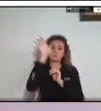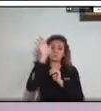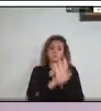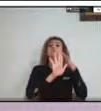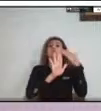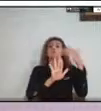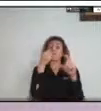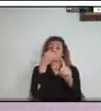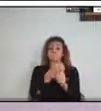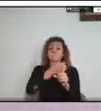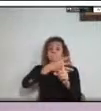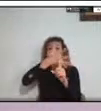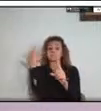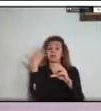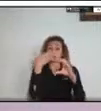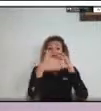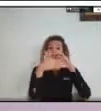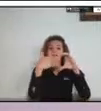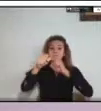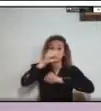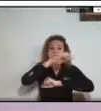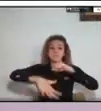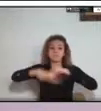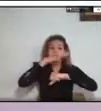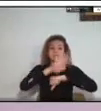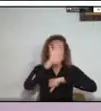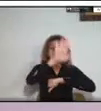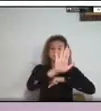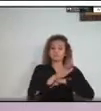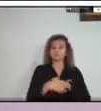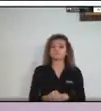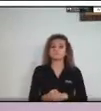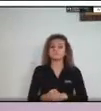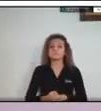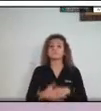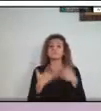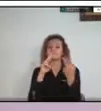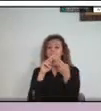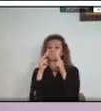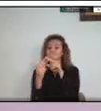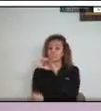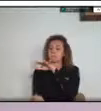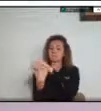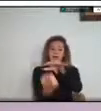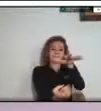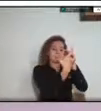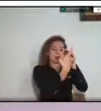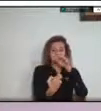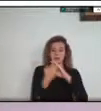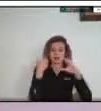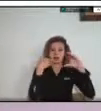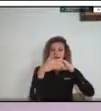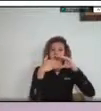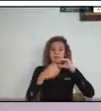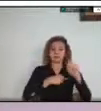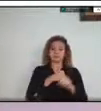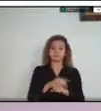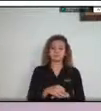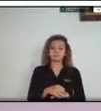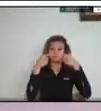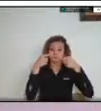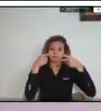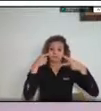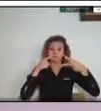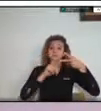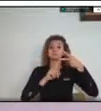estratégicos de la región y su relación con eventos de variabilidad climática. Conocimos también sobre la red de variables